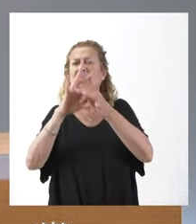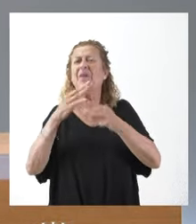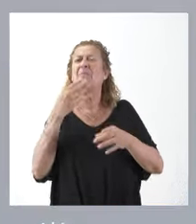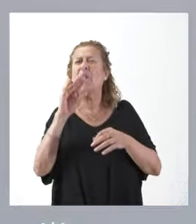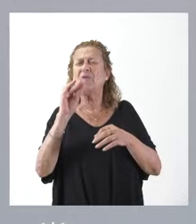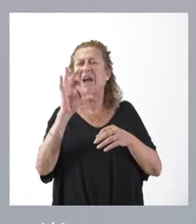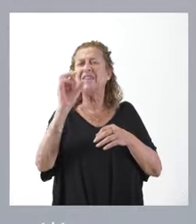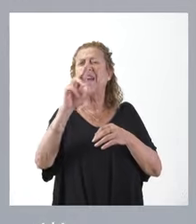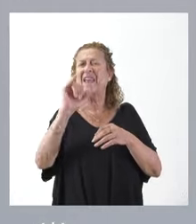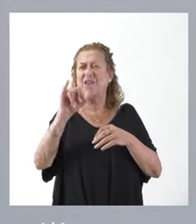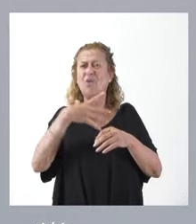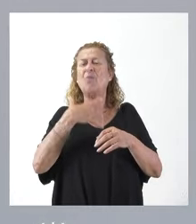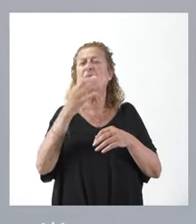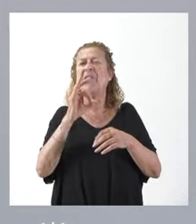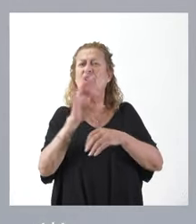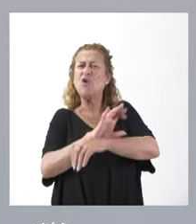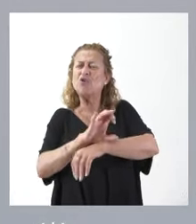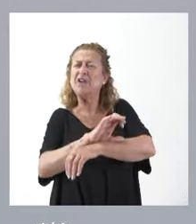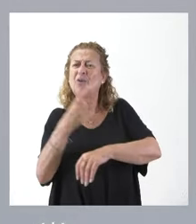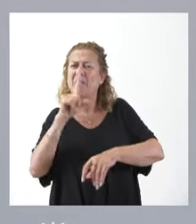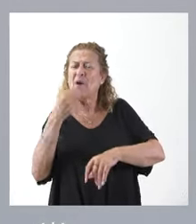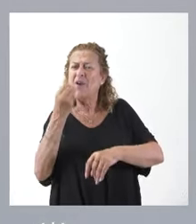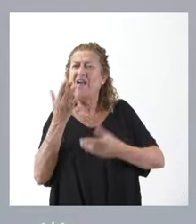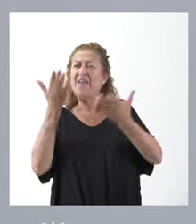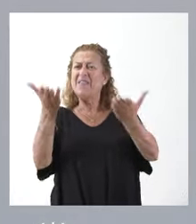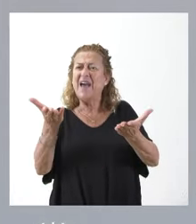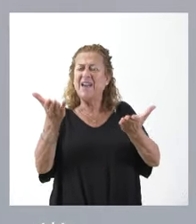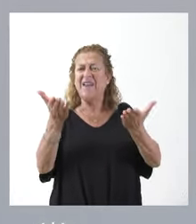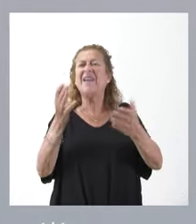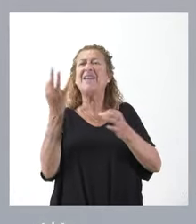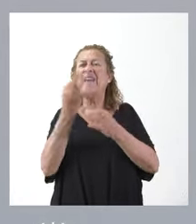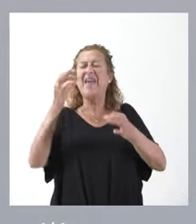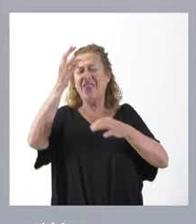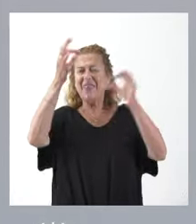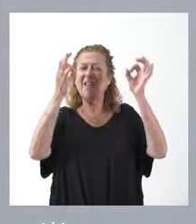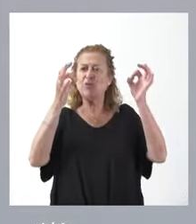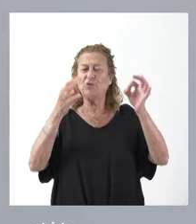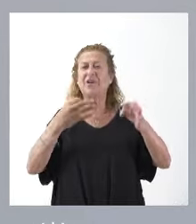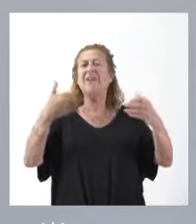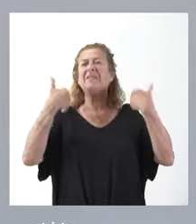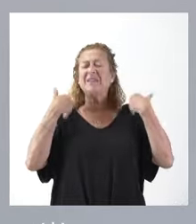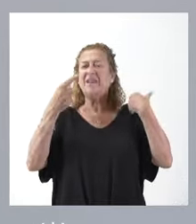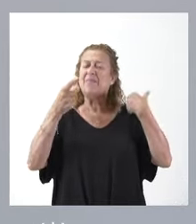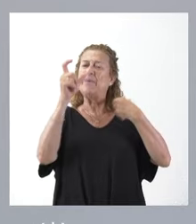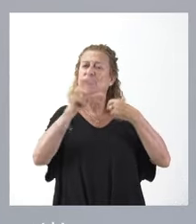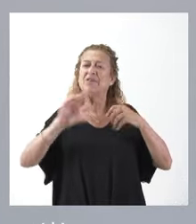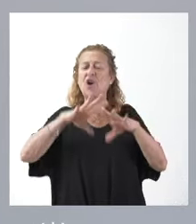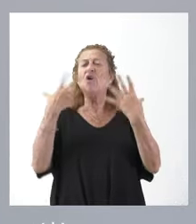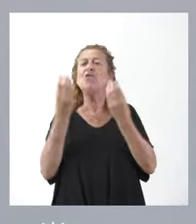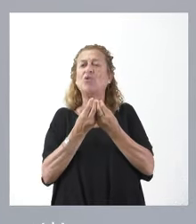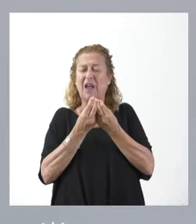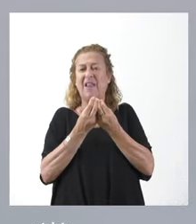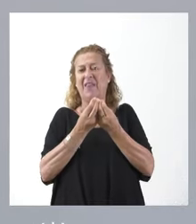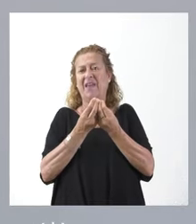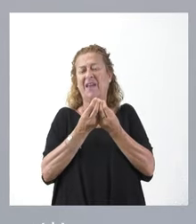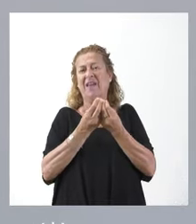quizás sea ilustrativo, a lo mejor consejero, ofrecer los datos de qué representan estas personas sobre el total de empleados públicos de la comunidad